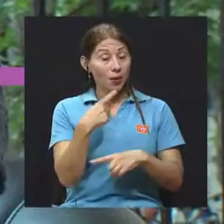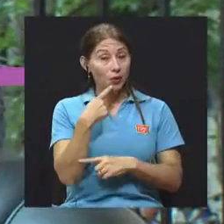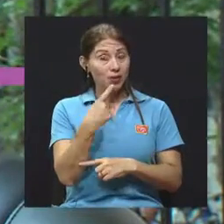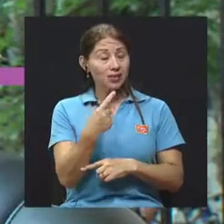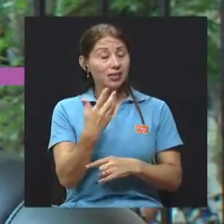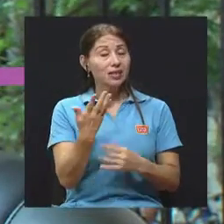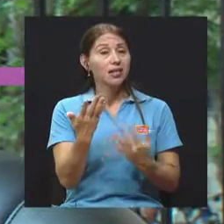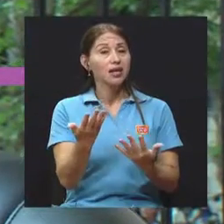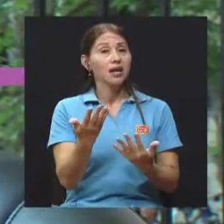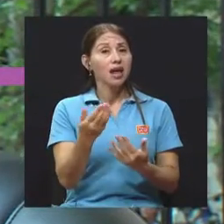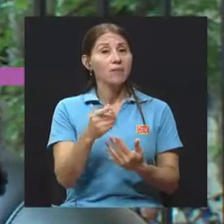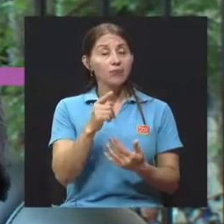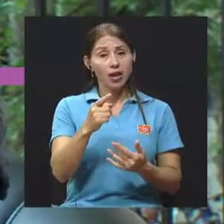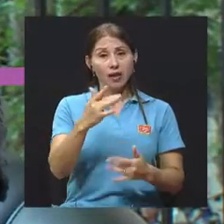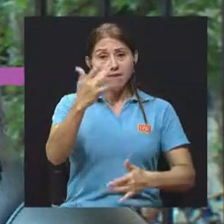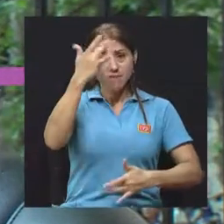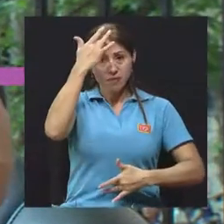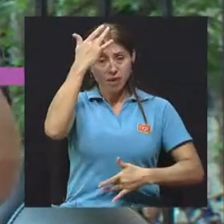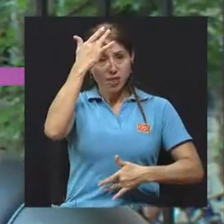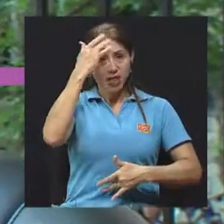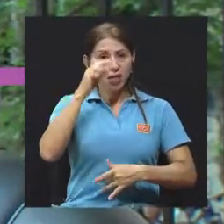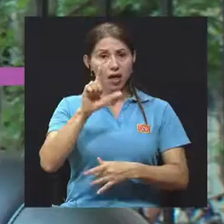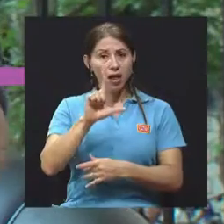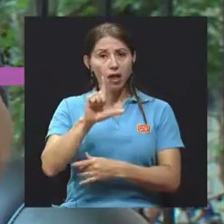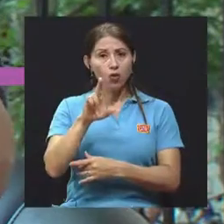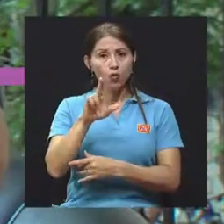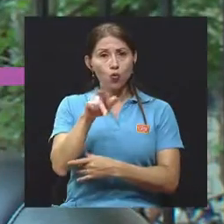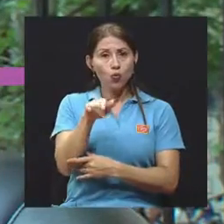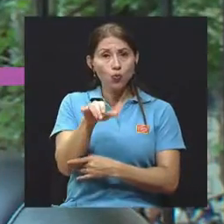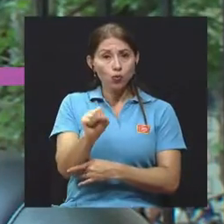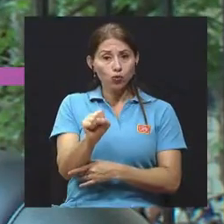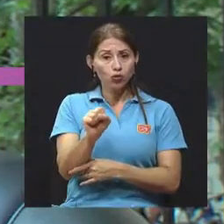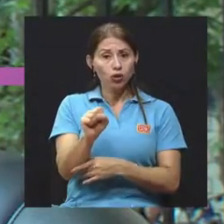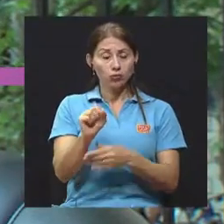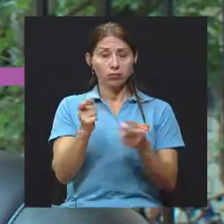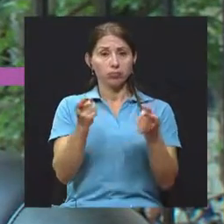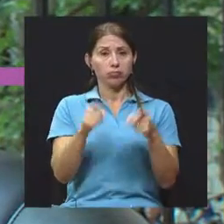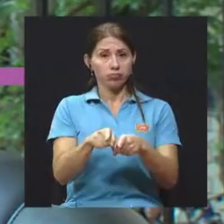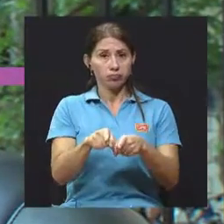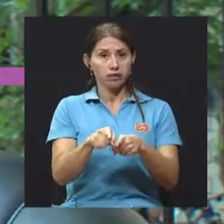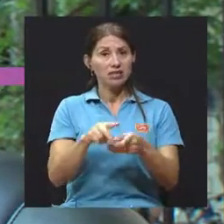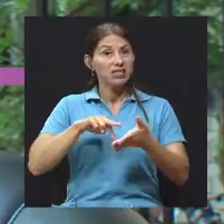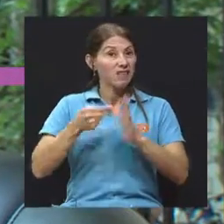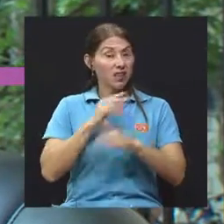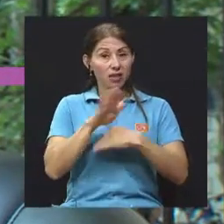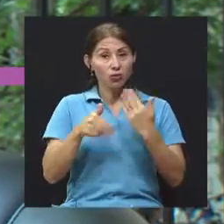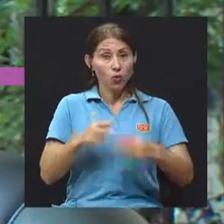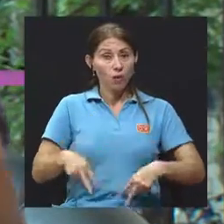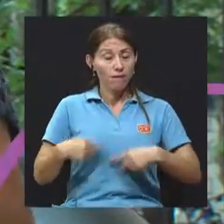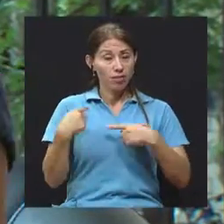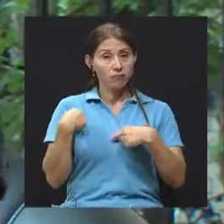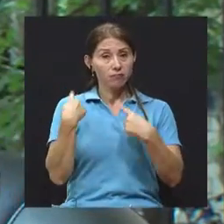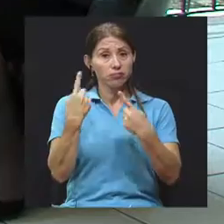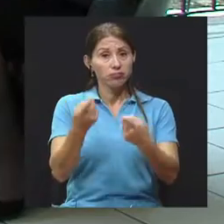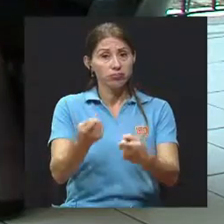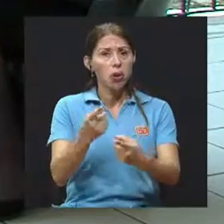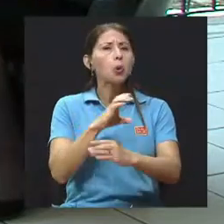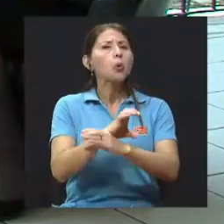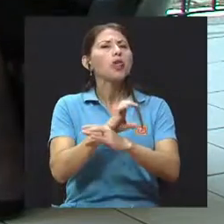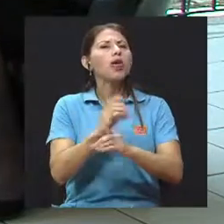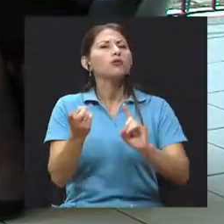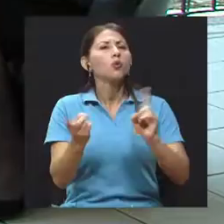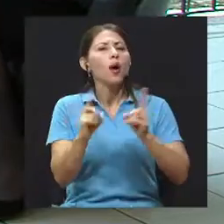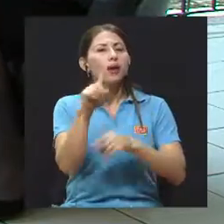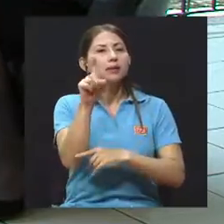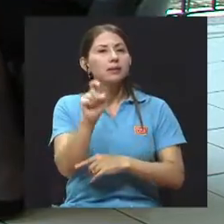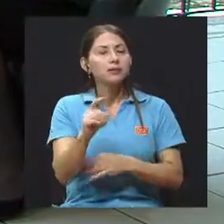para ir recapitulando, doctor, que es una enfermedad que nos acompaña por lo largo de nuestra vida y que cuáles serían ahora los cuidados entonces? Sí,